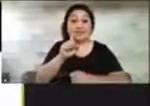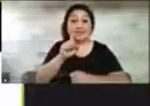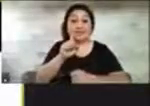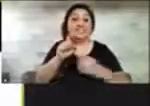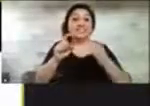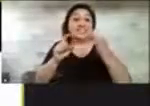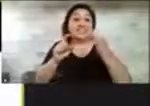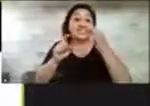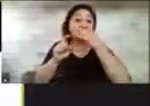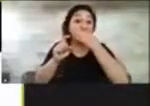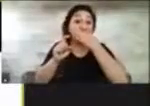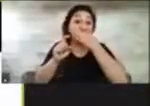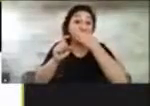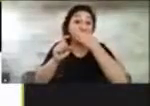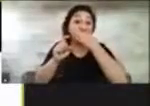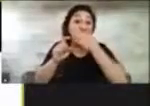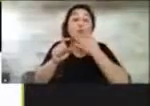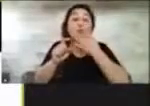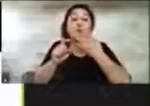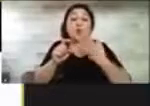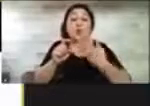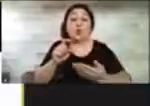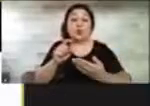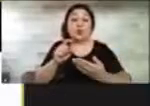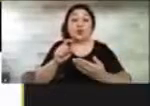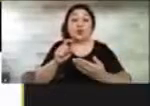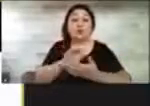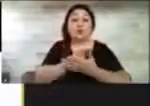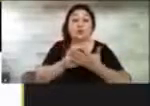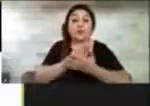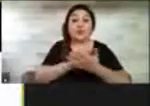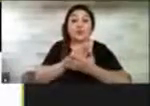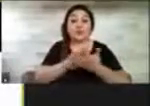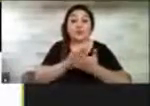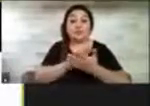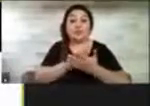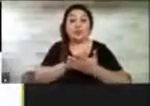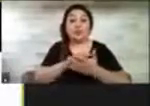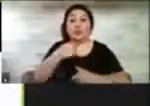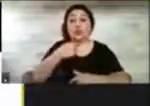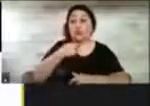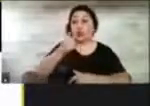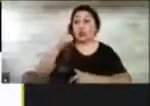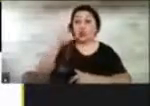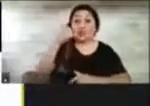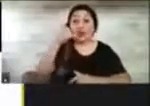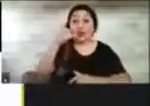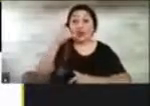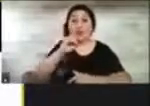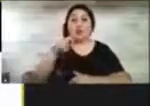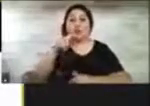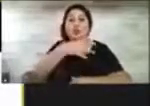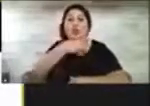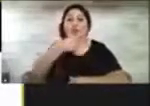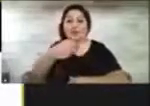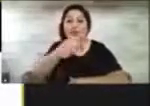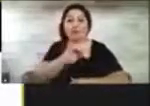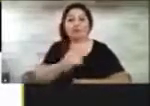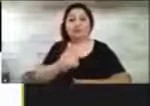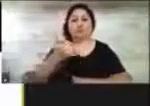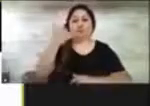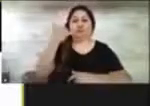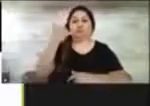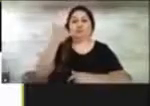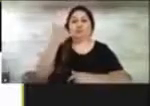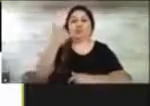verde cuando yo la estoy llamando o su hijo la está llamando. Eso es lo único que ella puede hacer